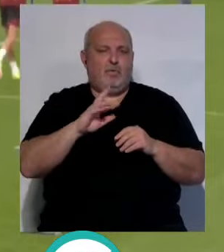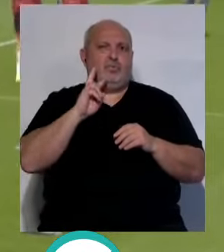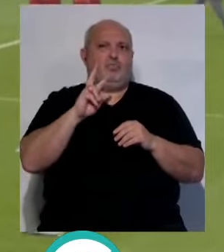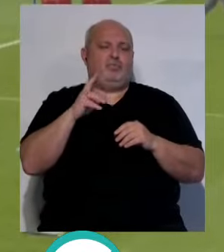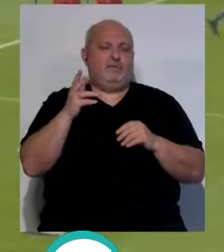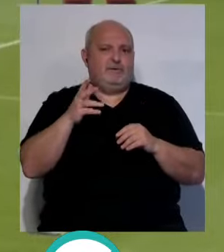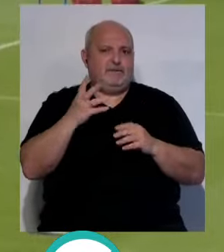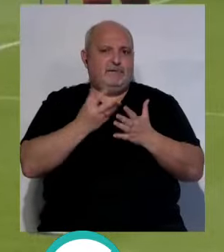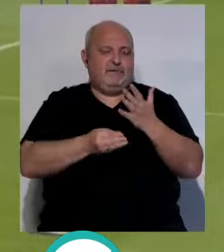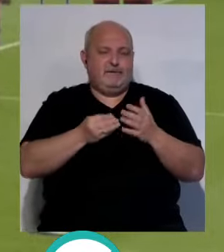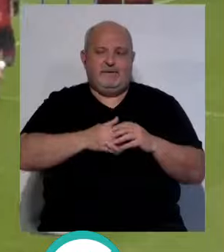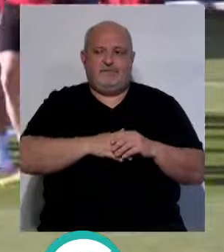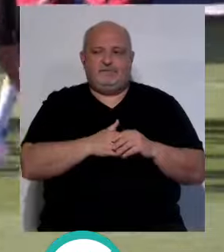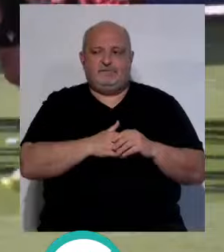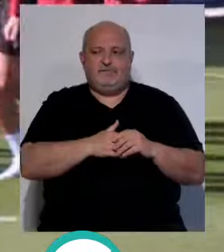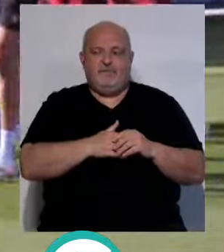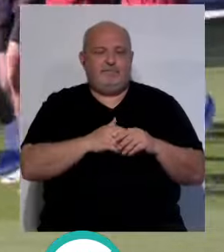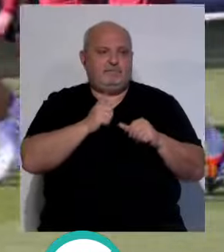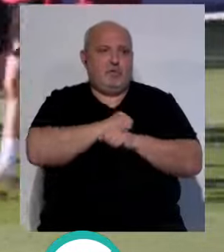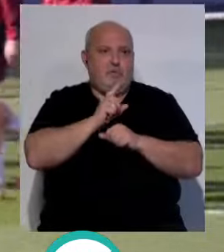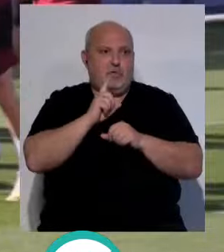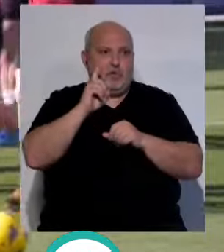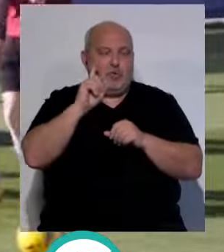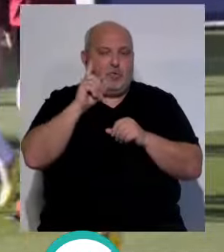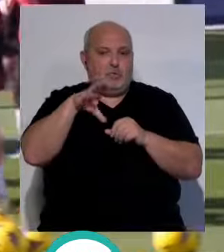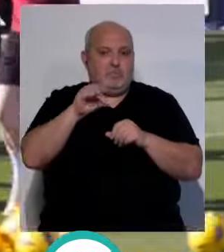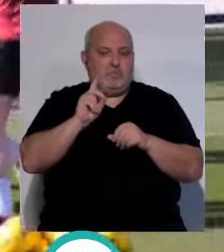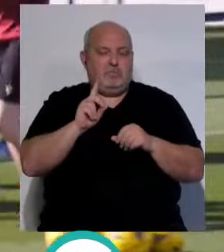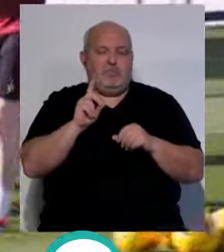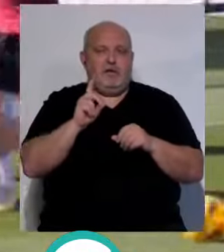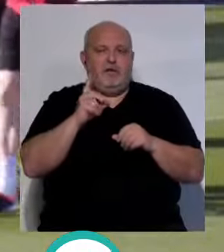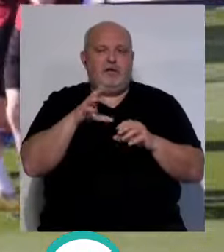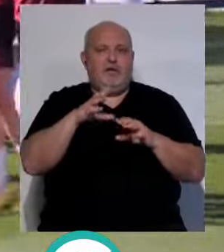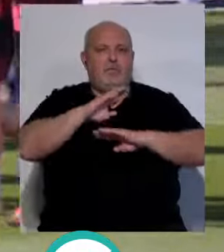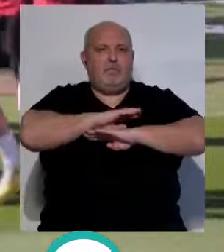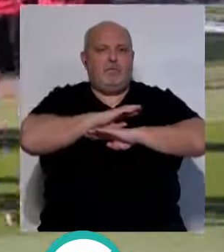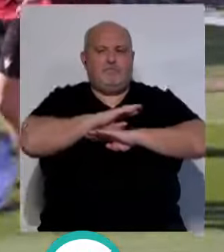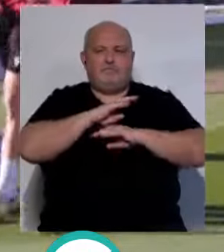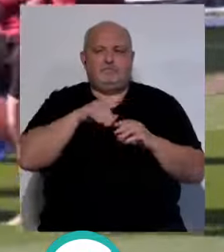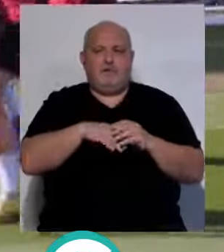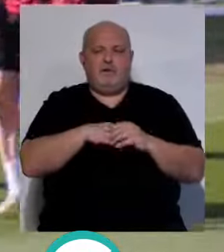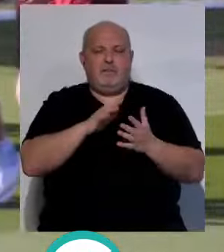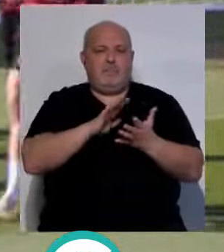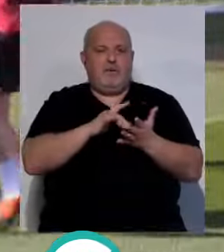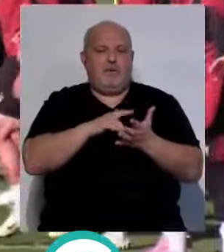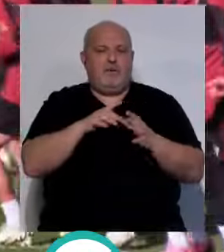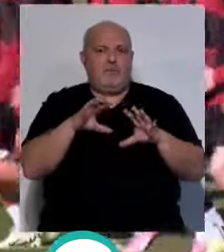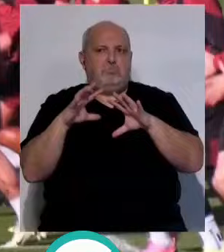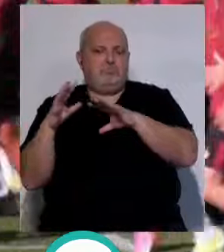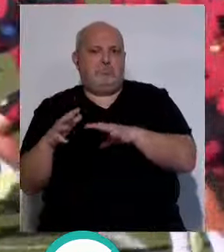eso es inexplicable. Digamos, que coge el balón el portero del Valencia, así como si